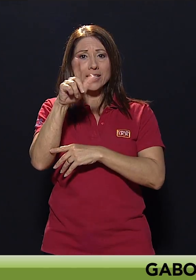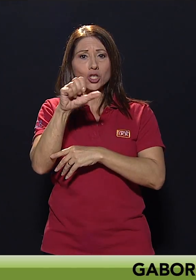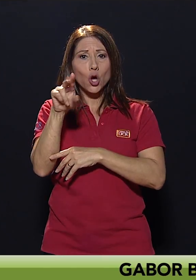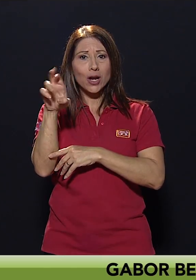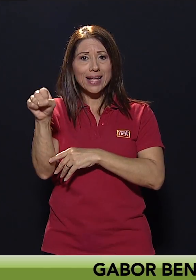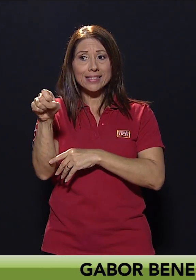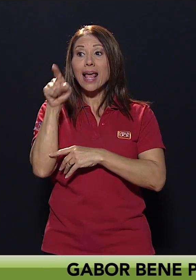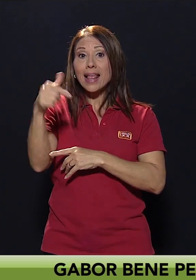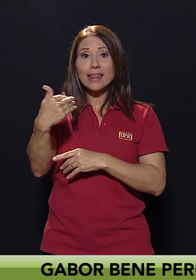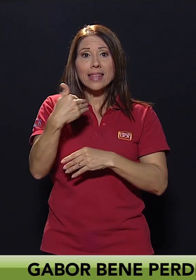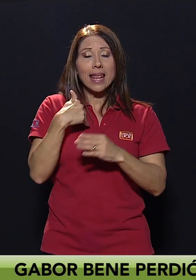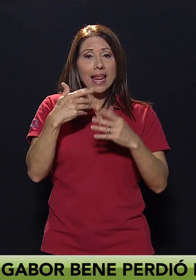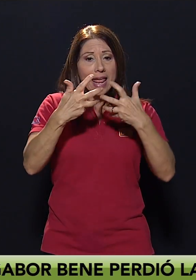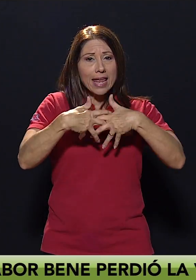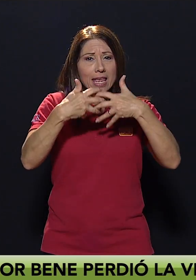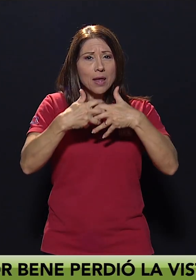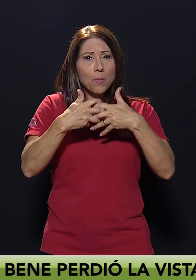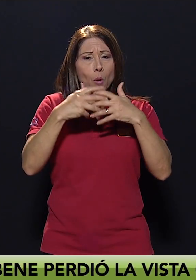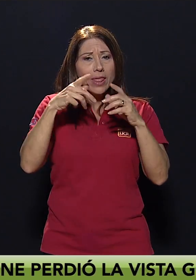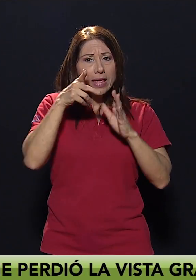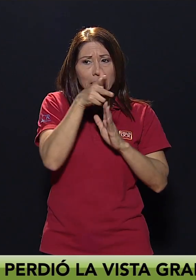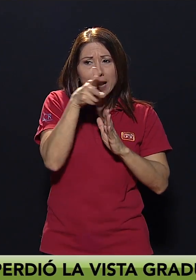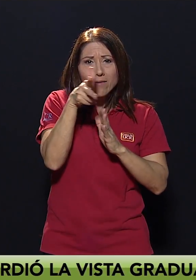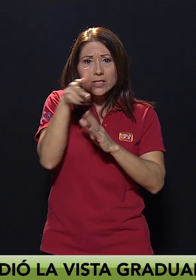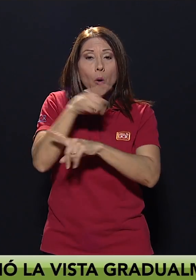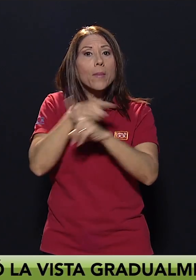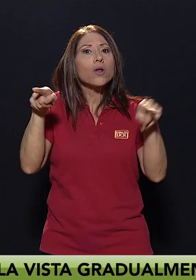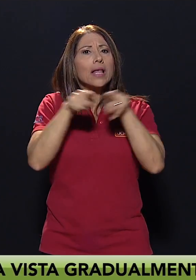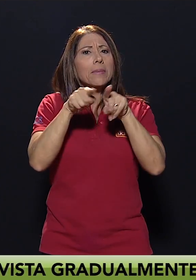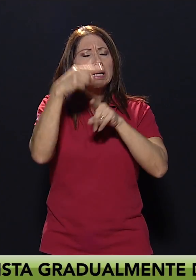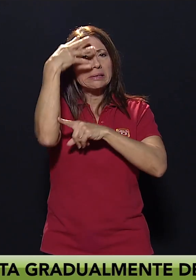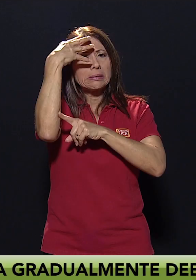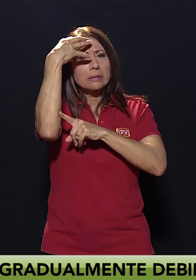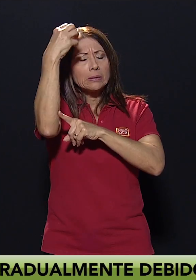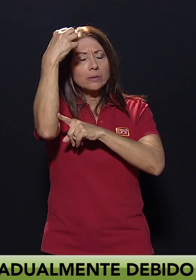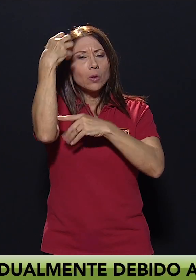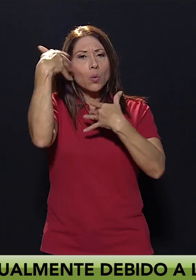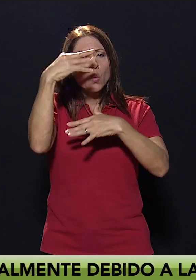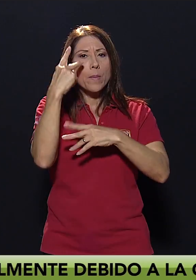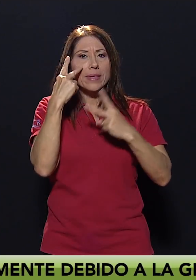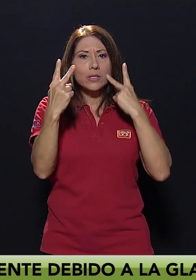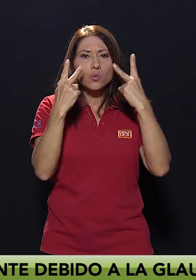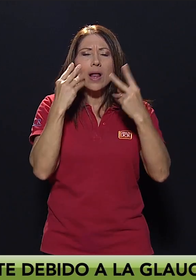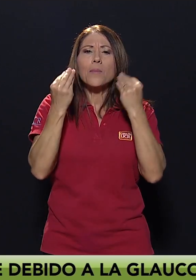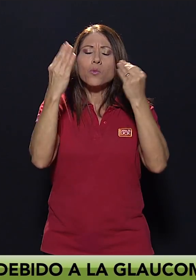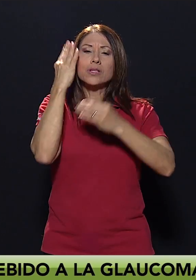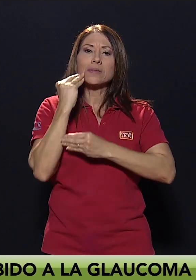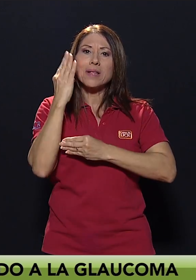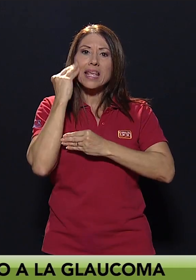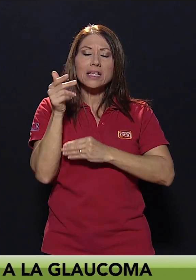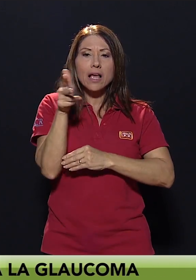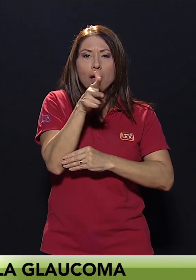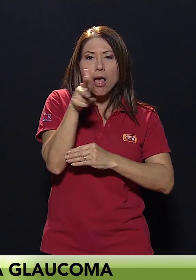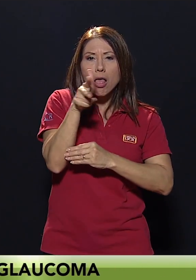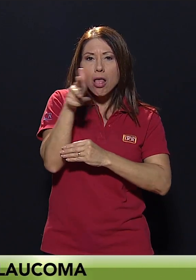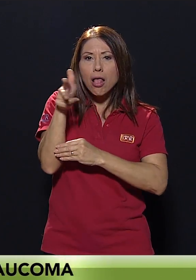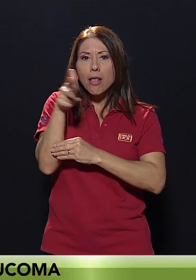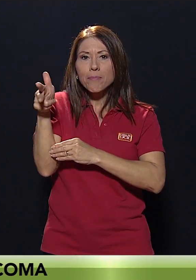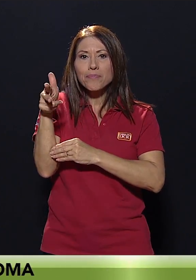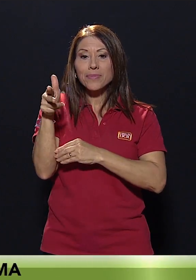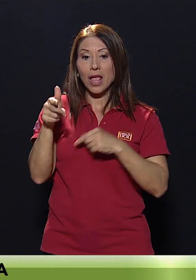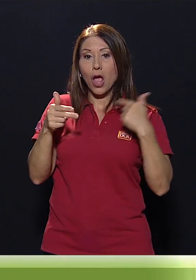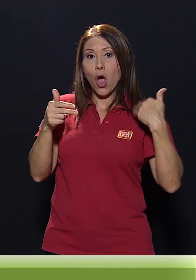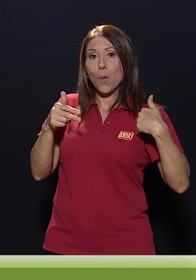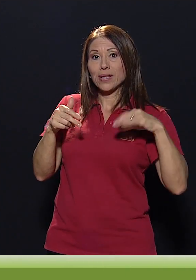grabación, sino que también tiene una gran memoria visual y mucha experiencia en rodajes. Sebastián decide ofrecerle a